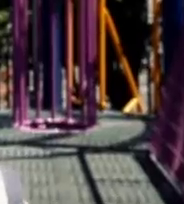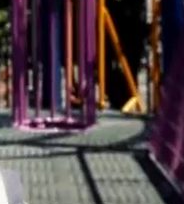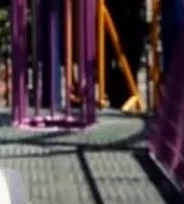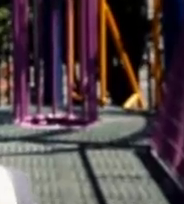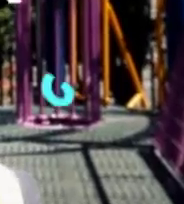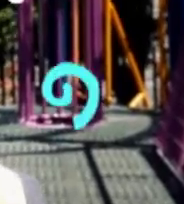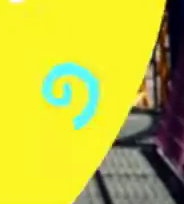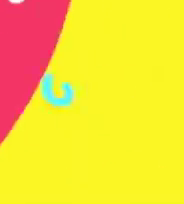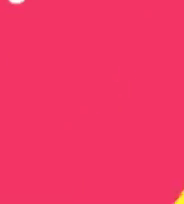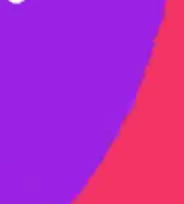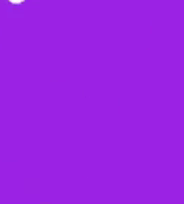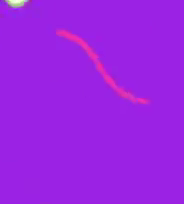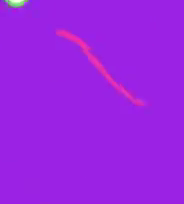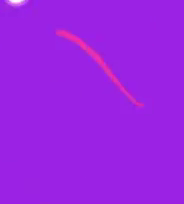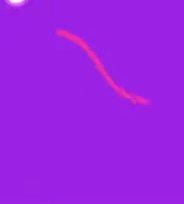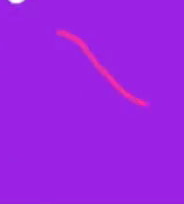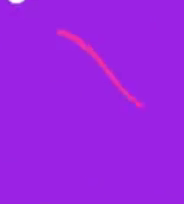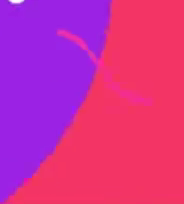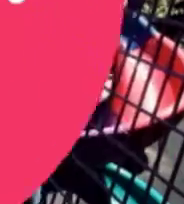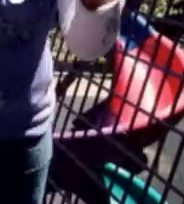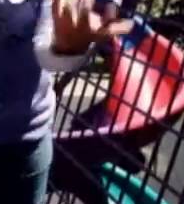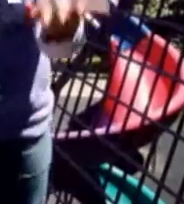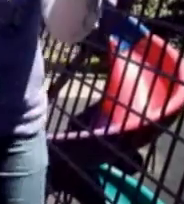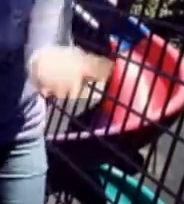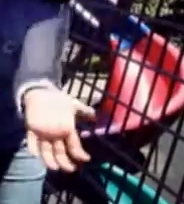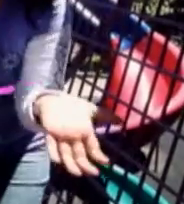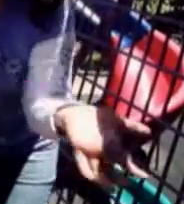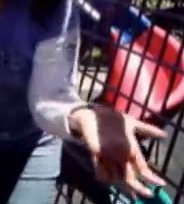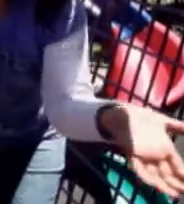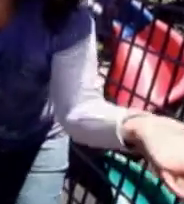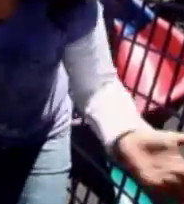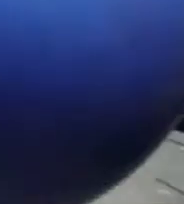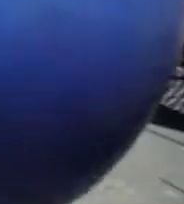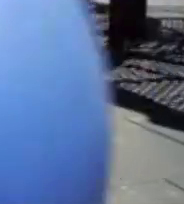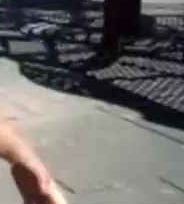¡Así suena el parque!